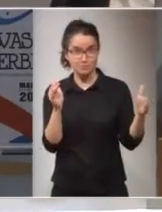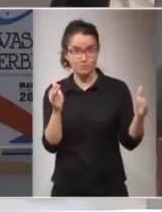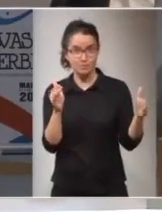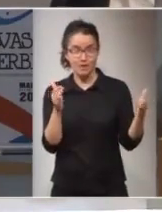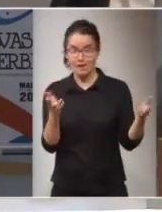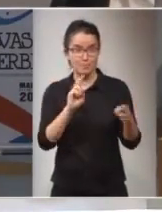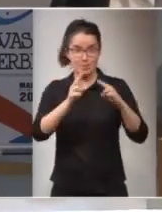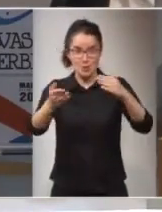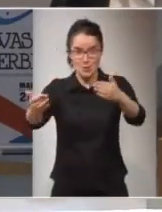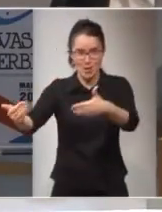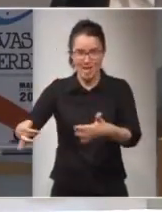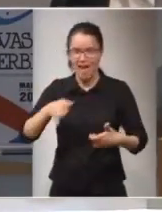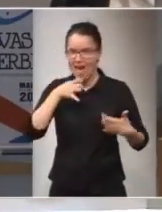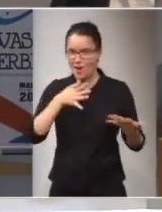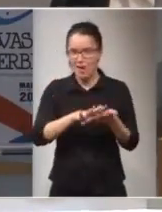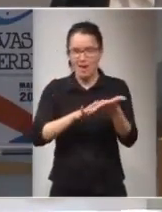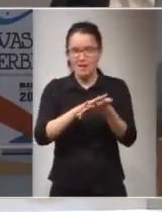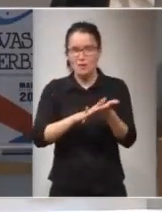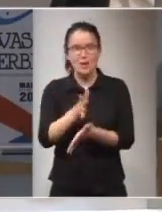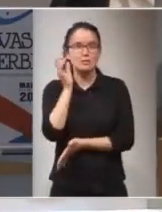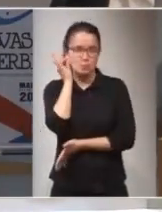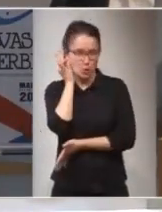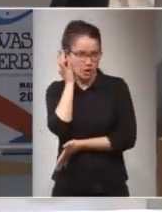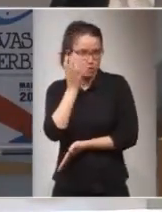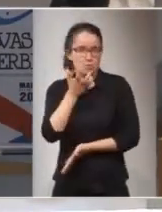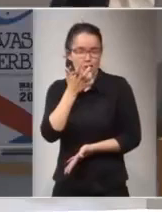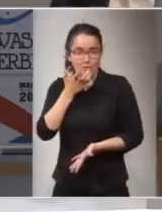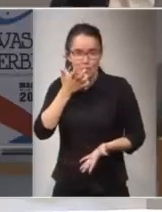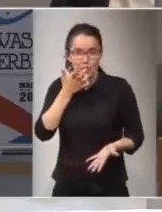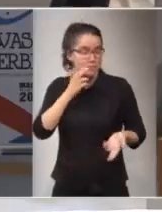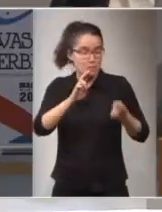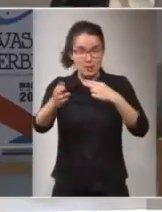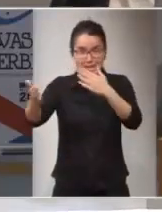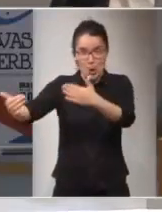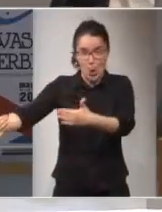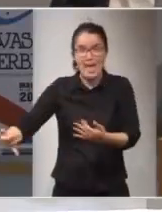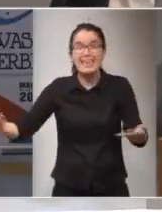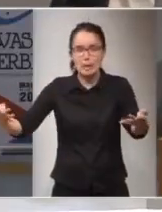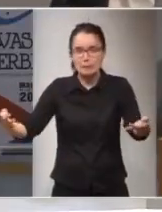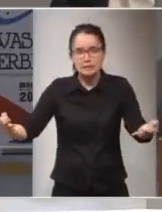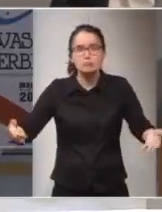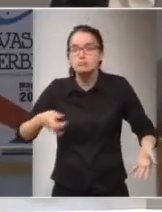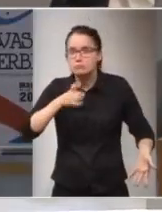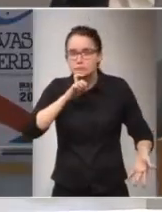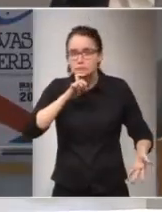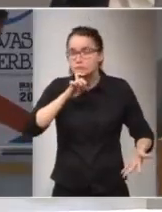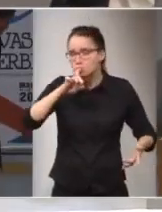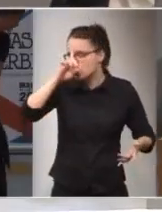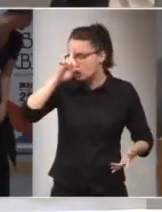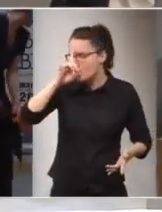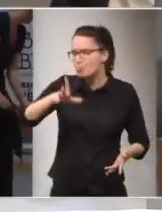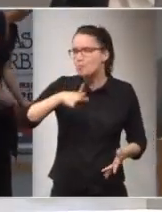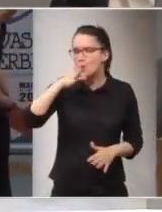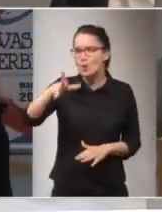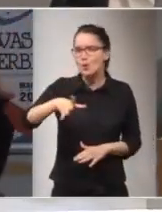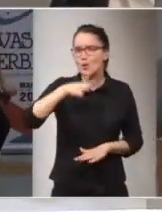respuesta ahora mismo hablo de las mujeres por ejemplo no tenemos una respuesta de lo que está pasando ¿por qué los